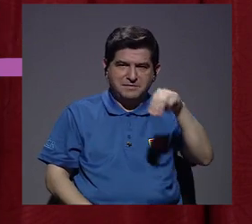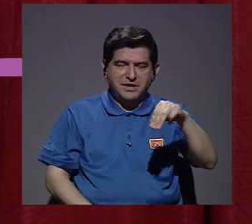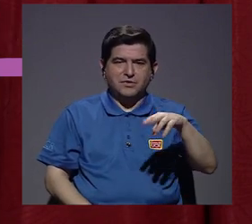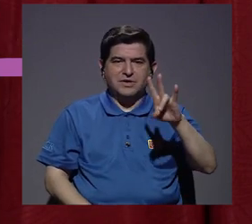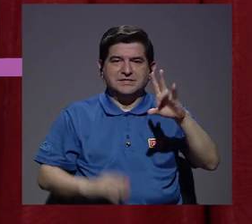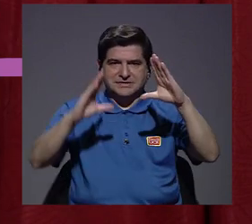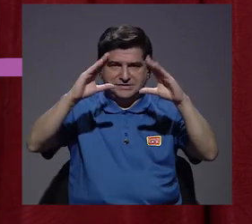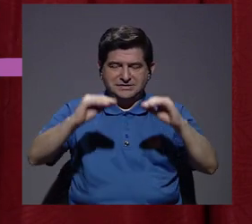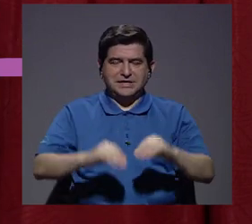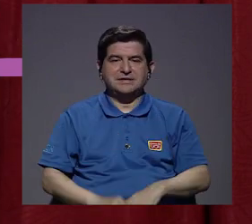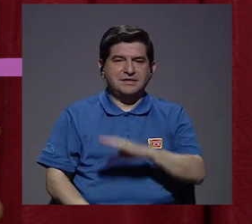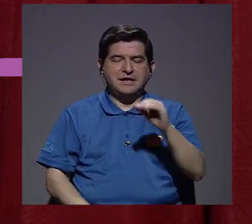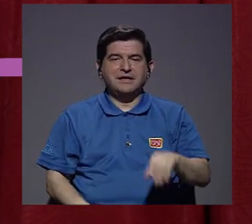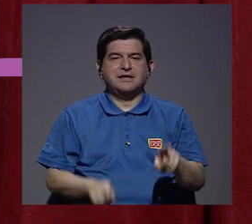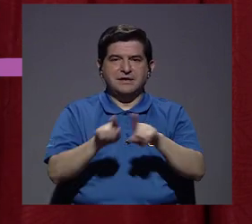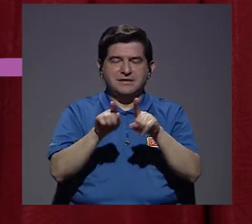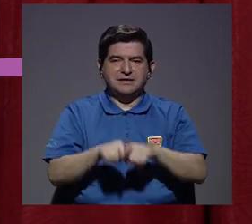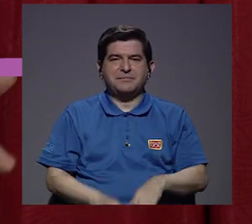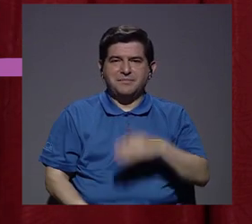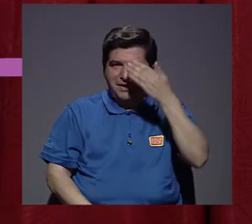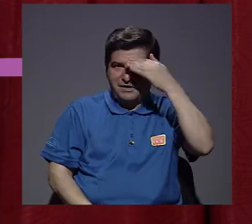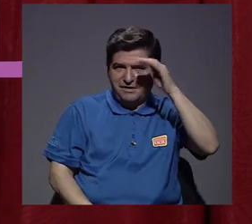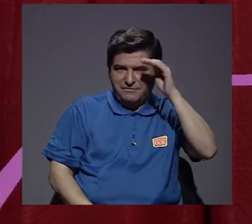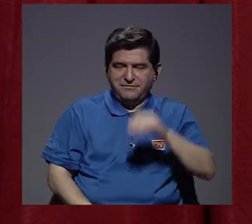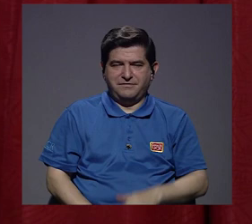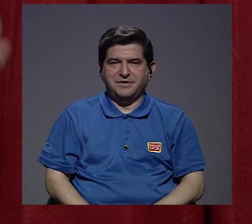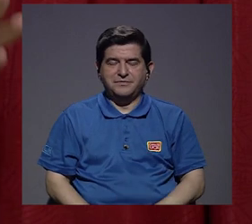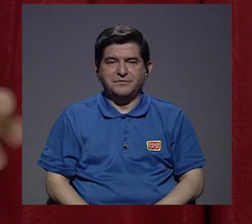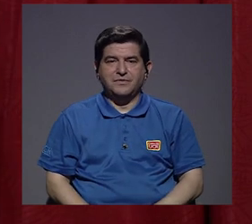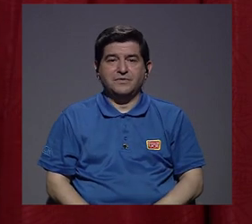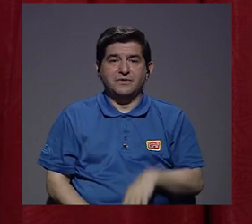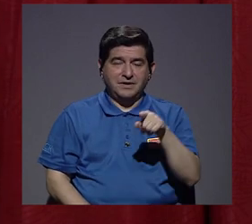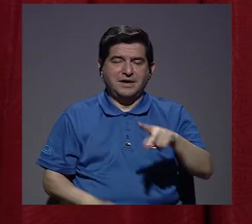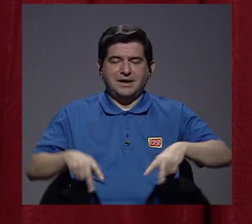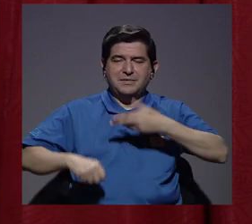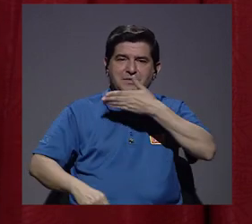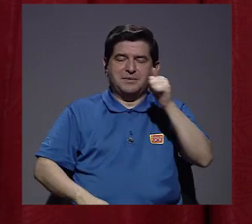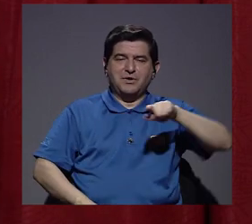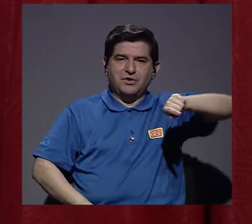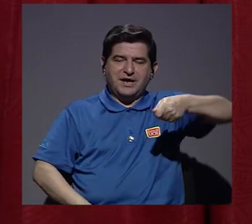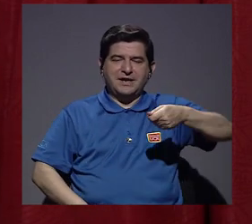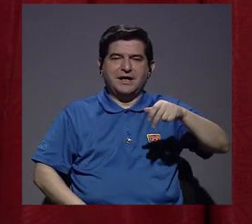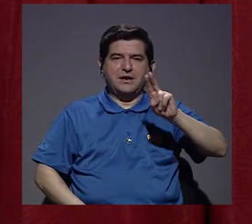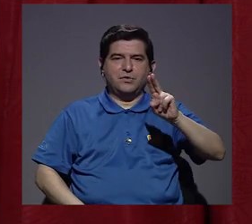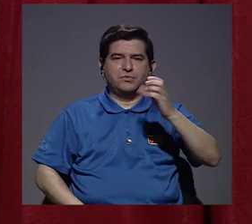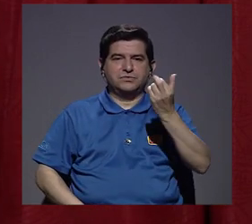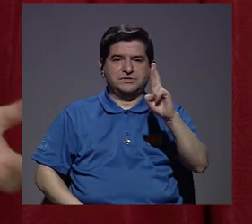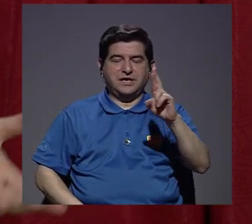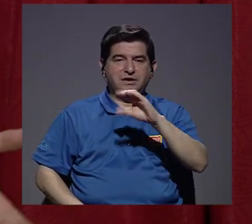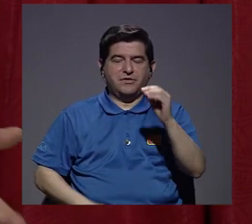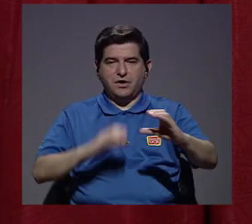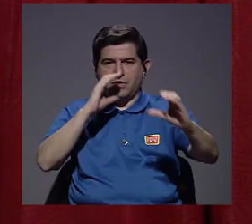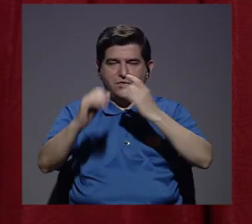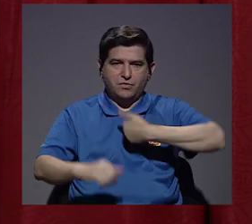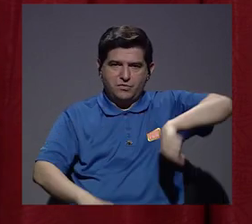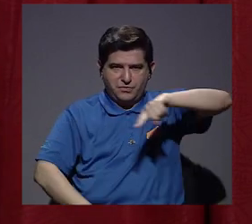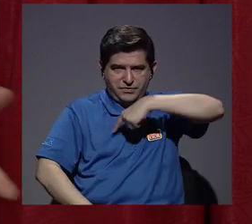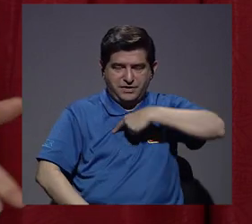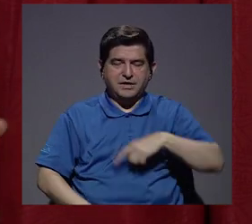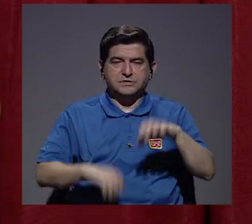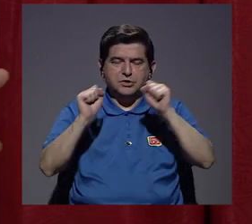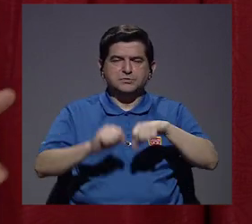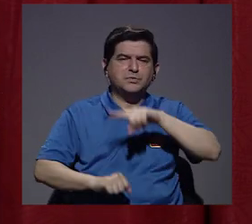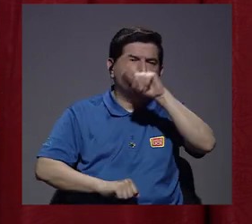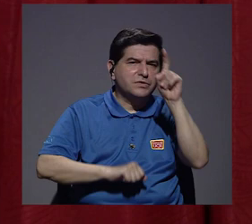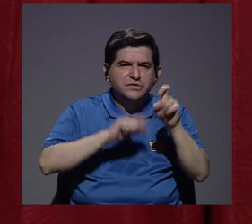miércoles a las 7 de la noche y que nos siga en Facebook en arroba vivirmejor canal UCR o que se comunique con nosotros